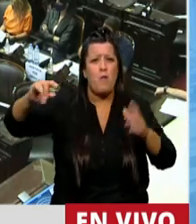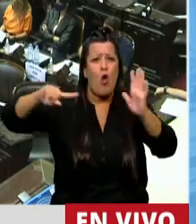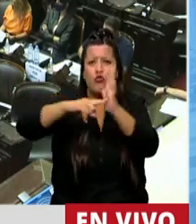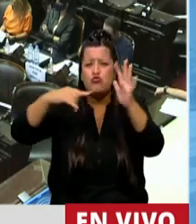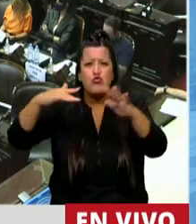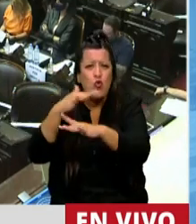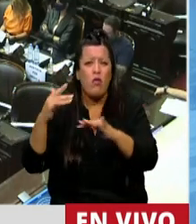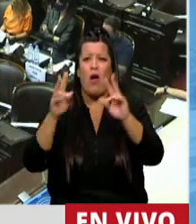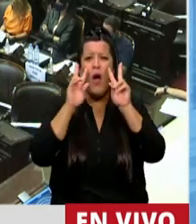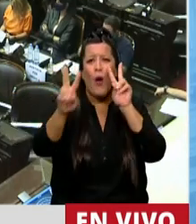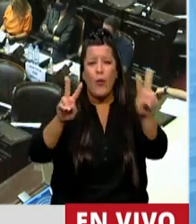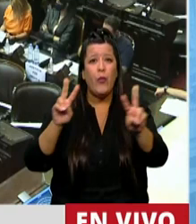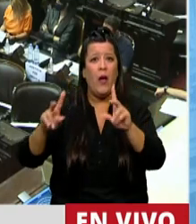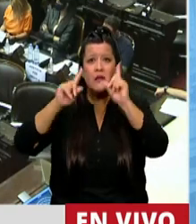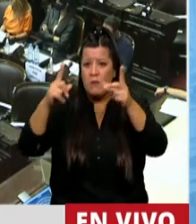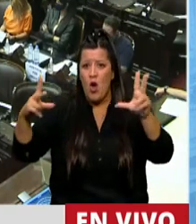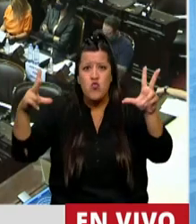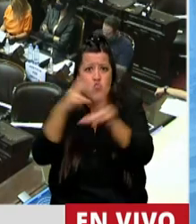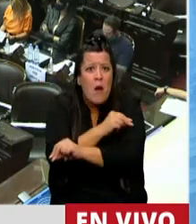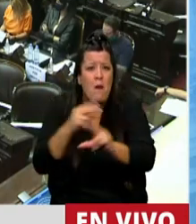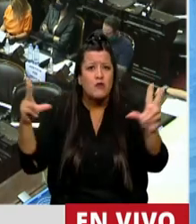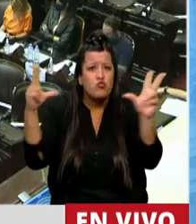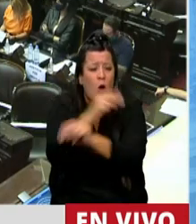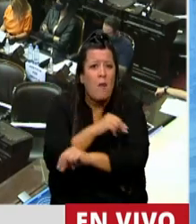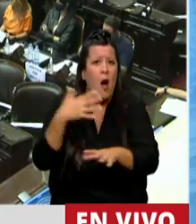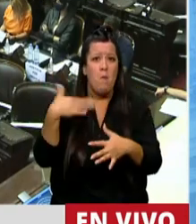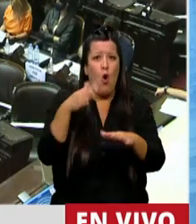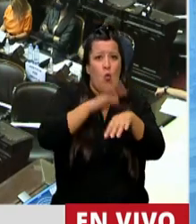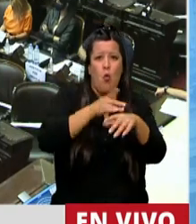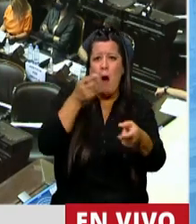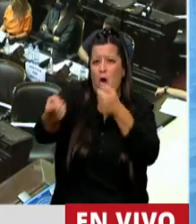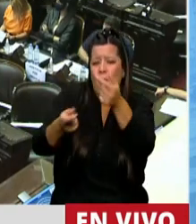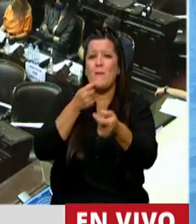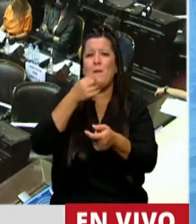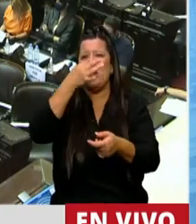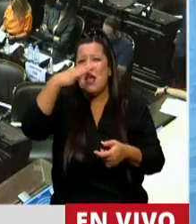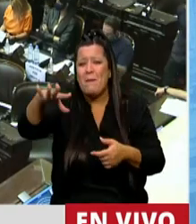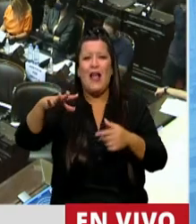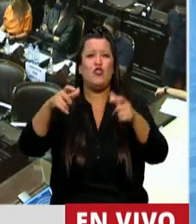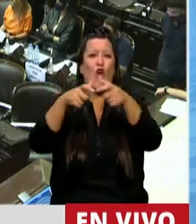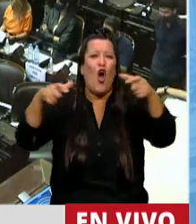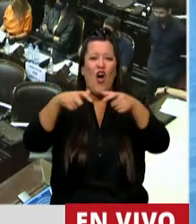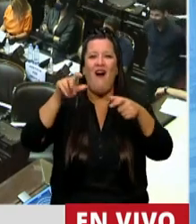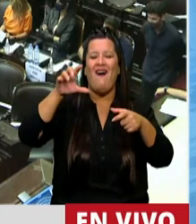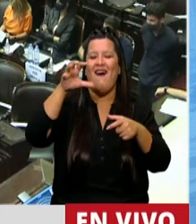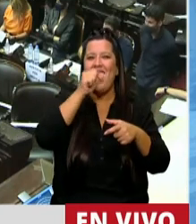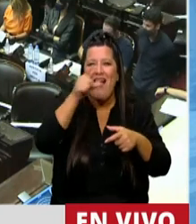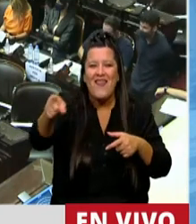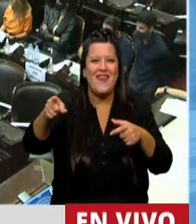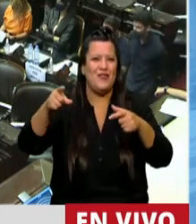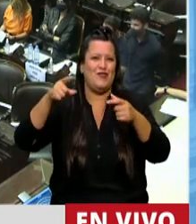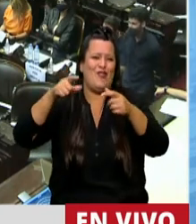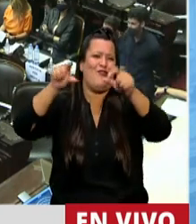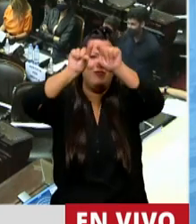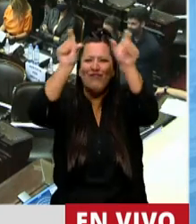hay problemas de abastecimiento de insumos básicos como el cemento, los ladrillos, las aberturas,